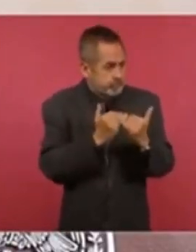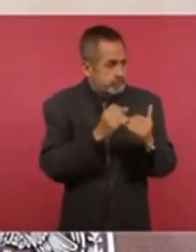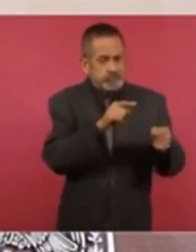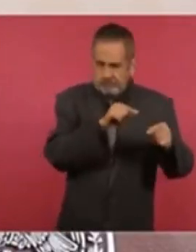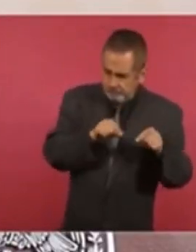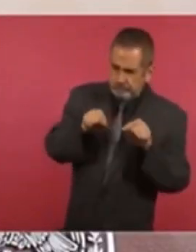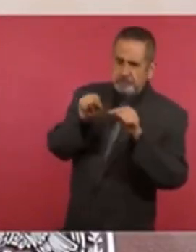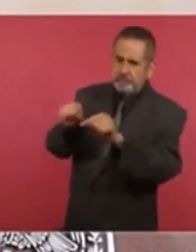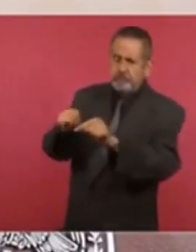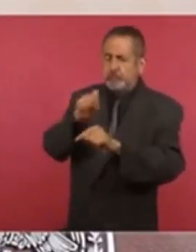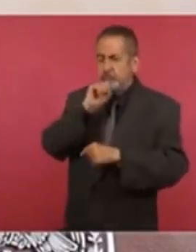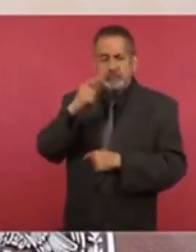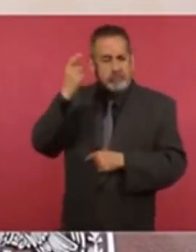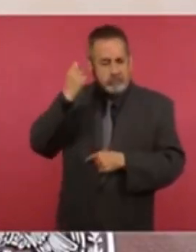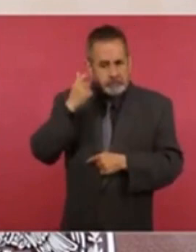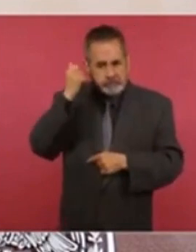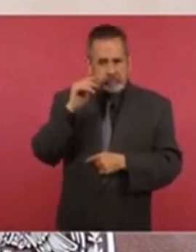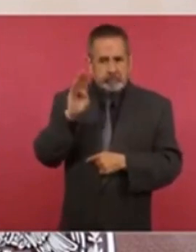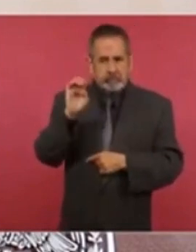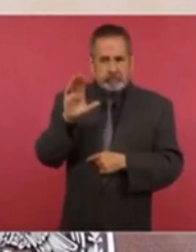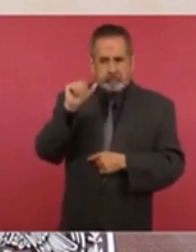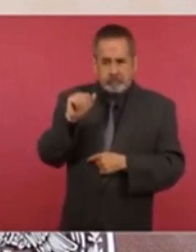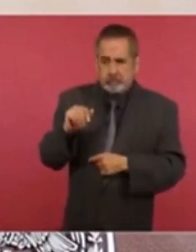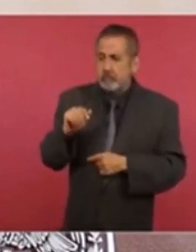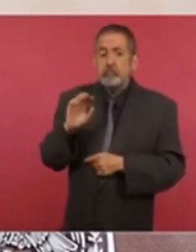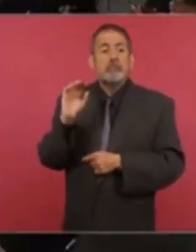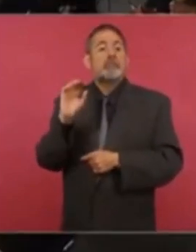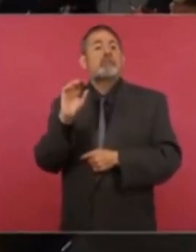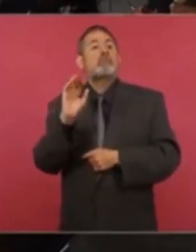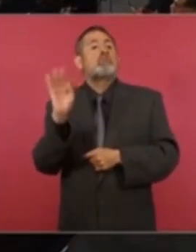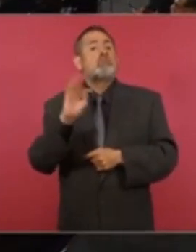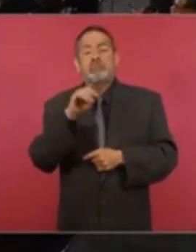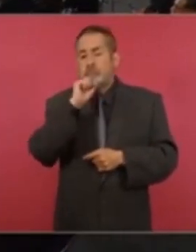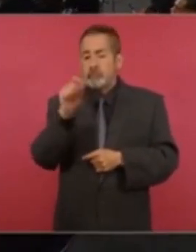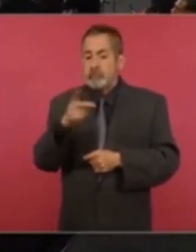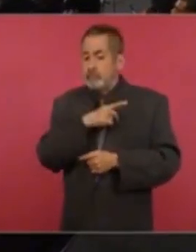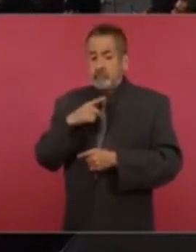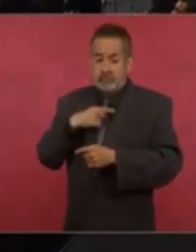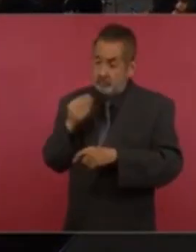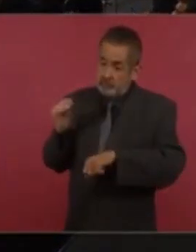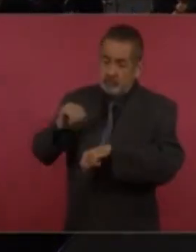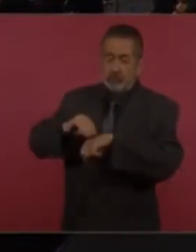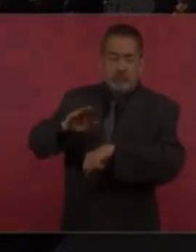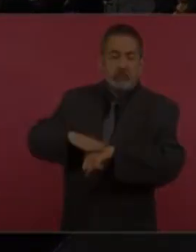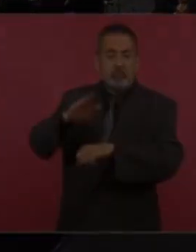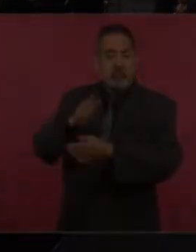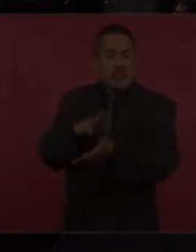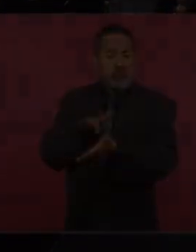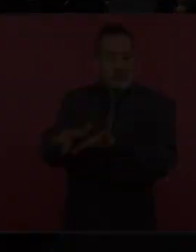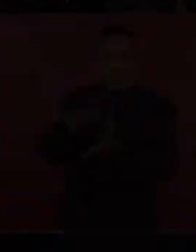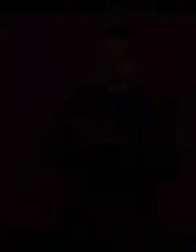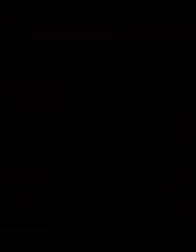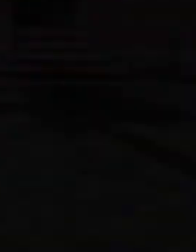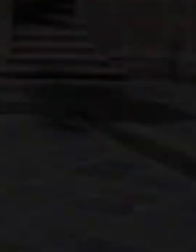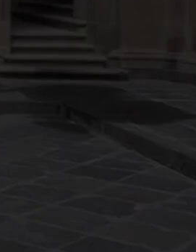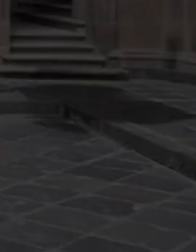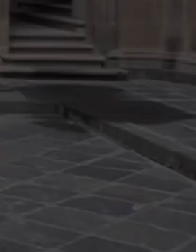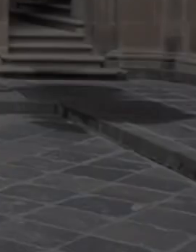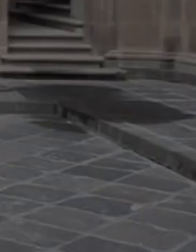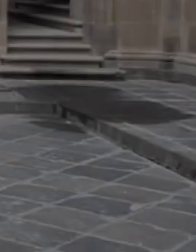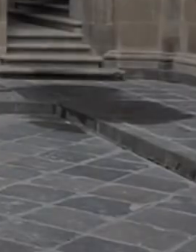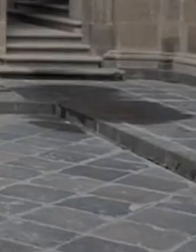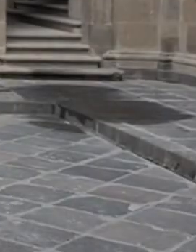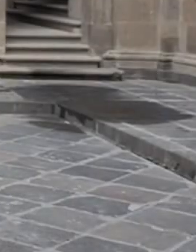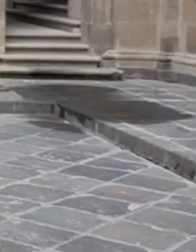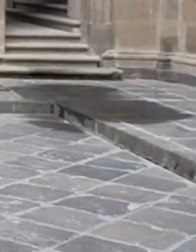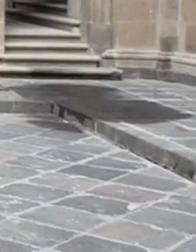hay que reforzar ahora, por ejemplo, con el incremento del apoyo a adultos mayores. Así la información